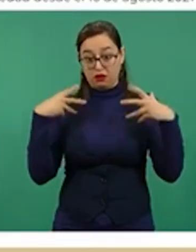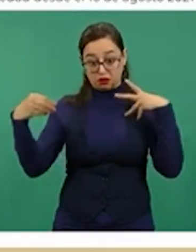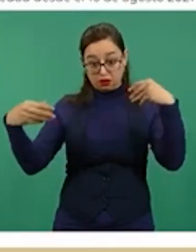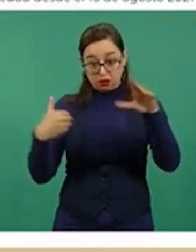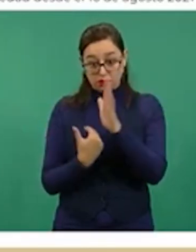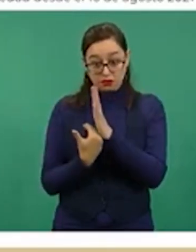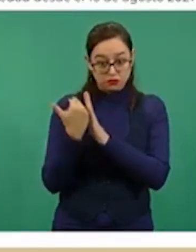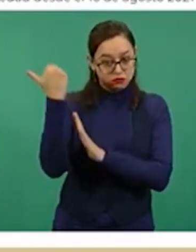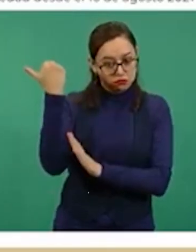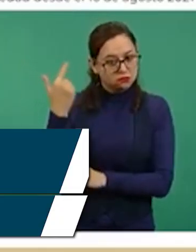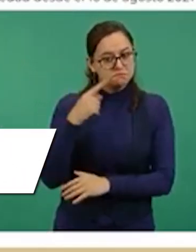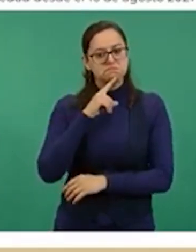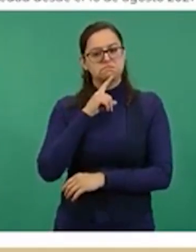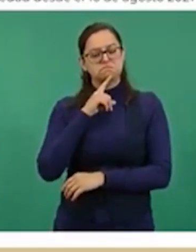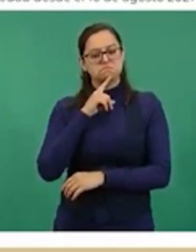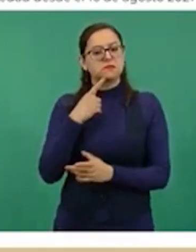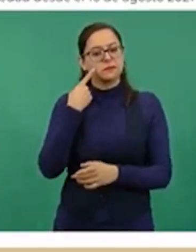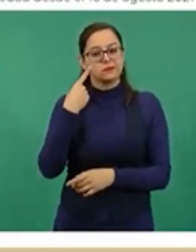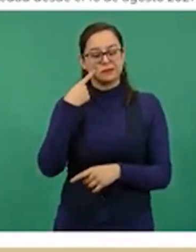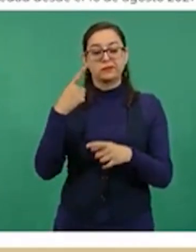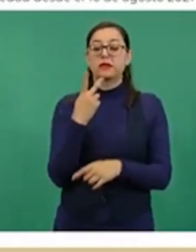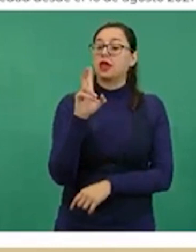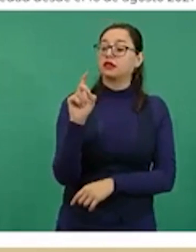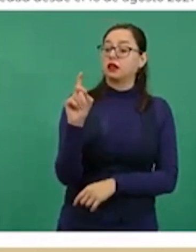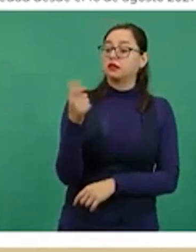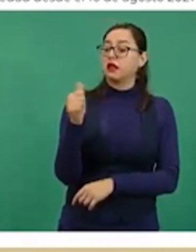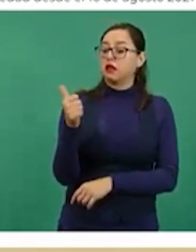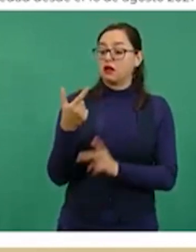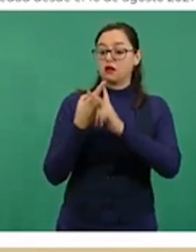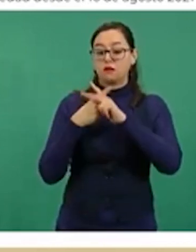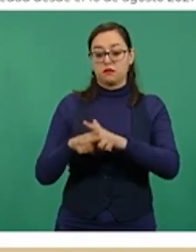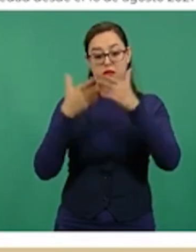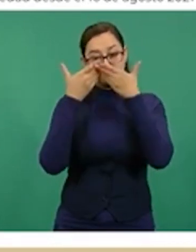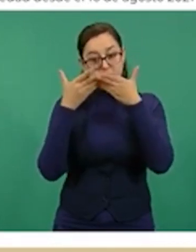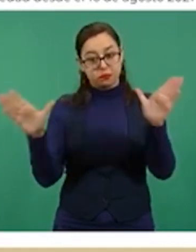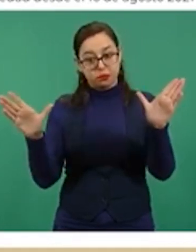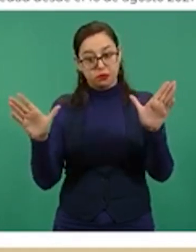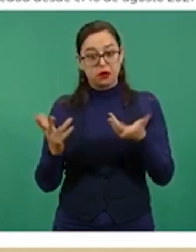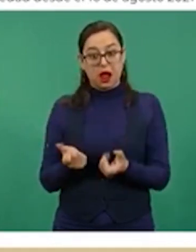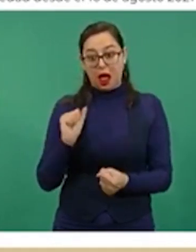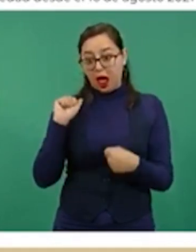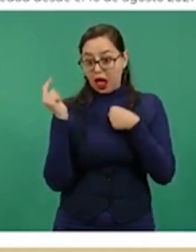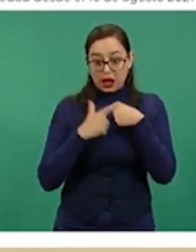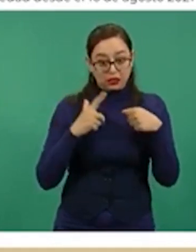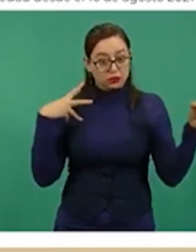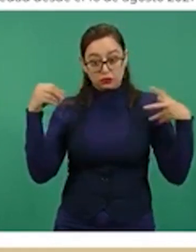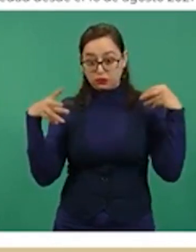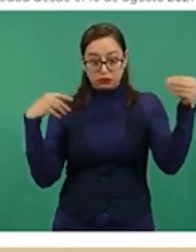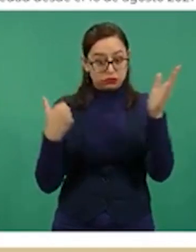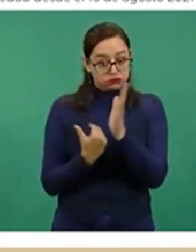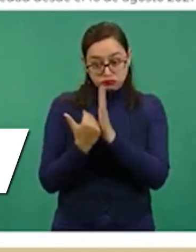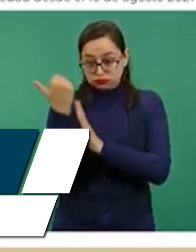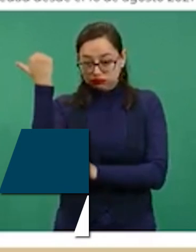Se abrieron las escuelas el 30 de agosto y en ningún momento se ha presentado un repunte de COVID en la